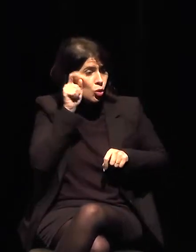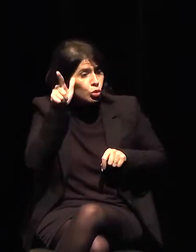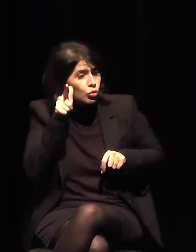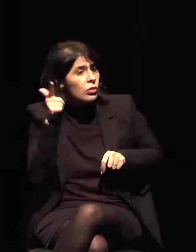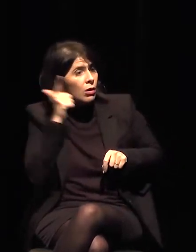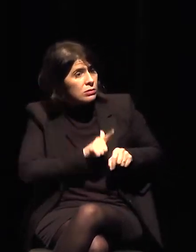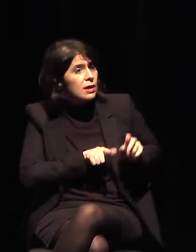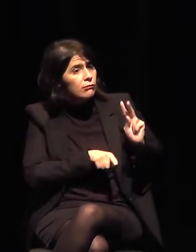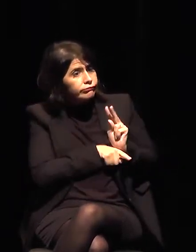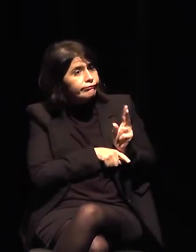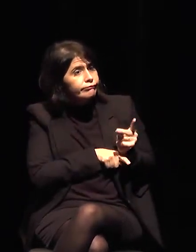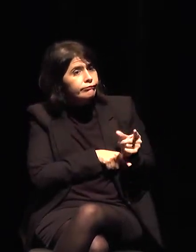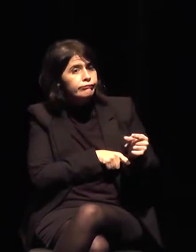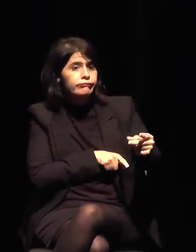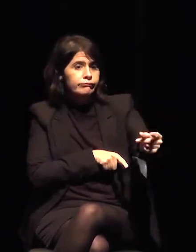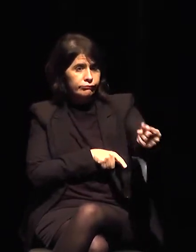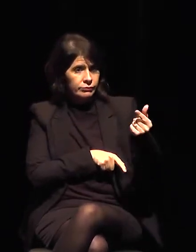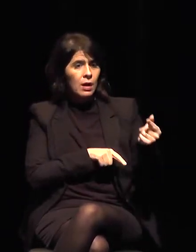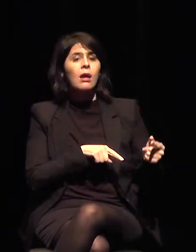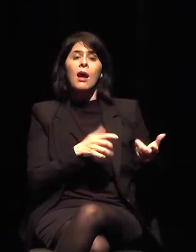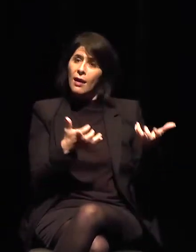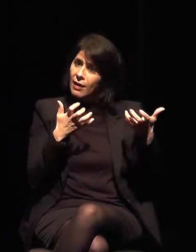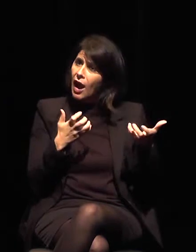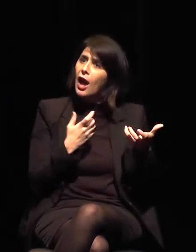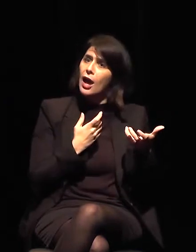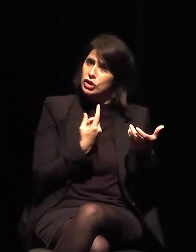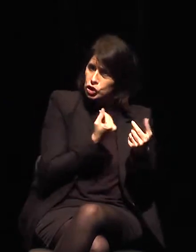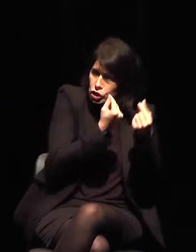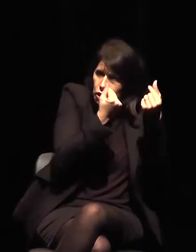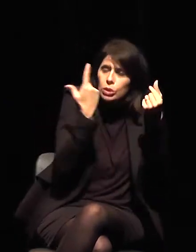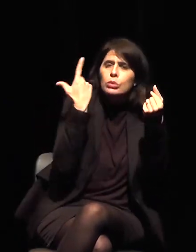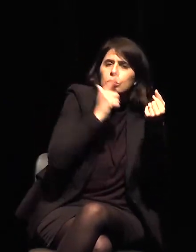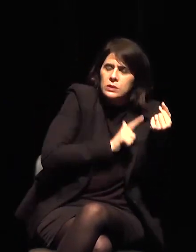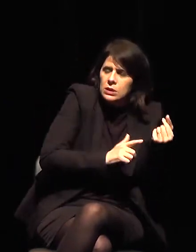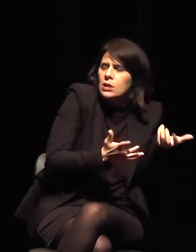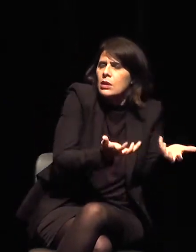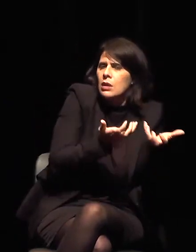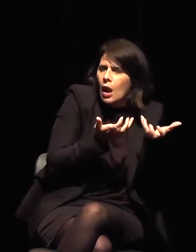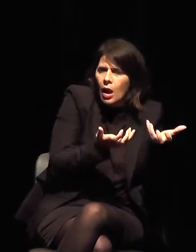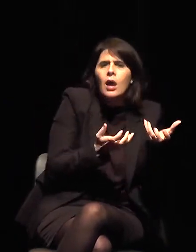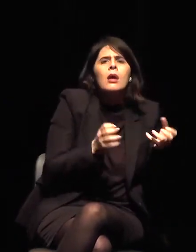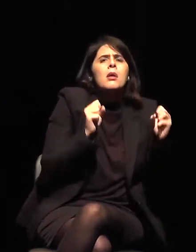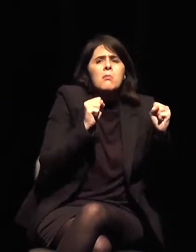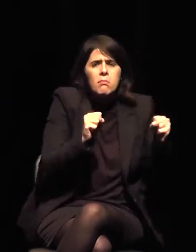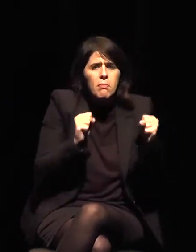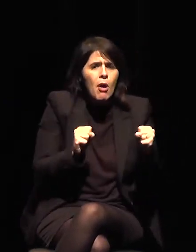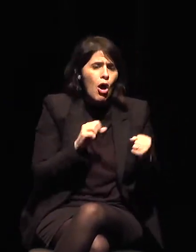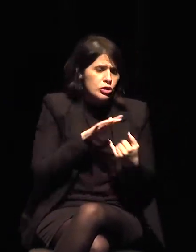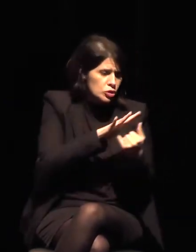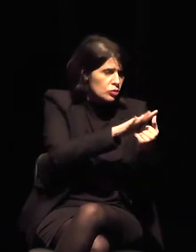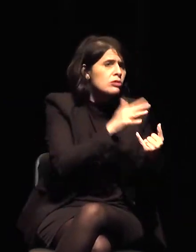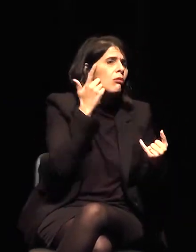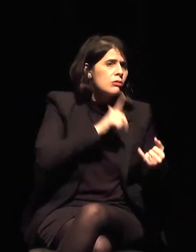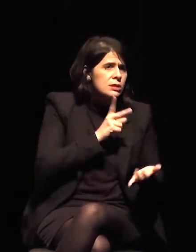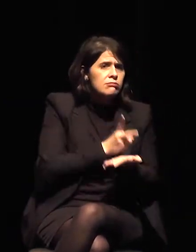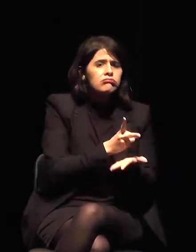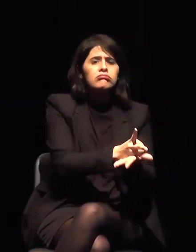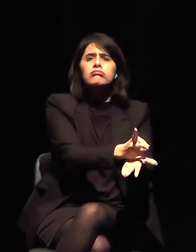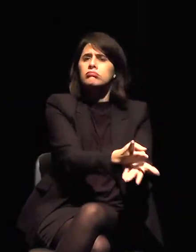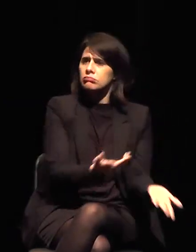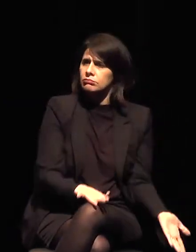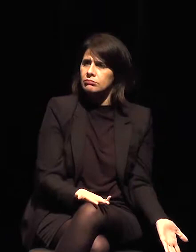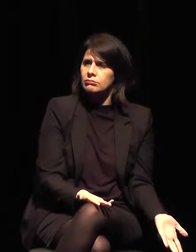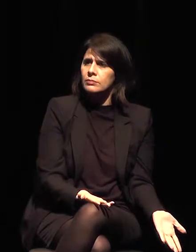debemos sobrevivir. Las instituciones tienen que tener esta posibilidad. No hay nada que